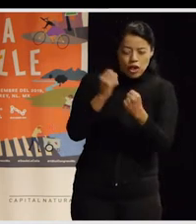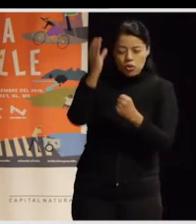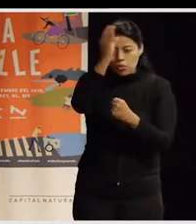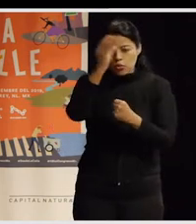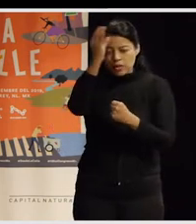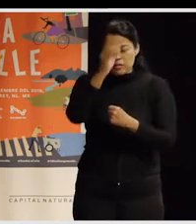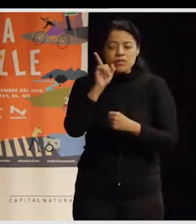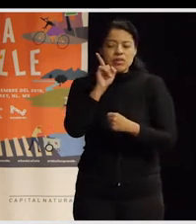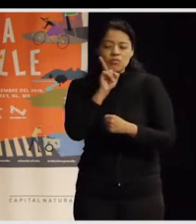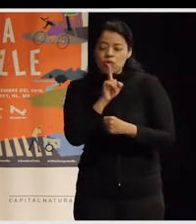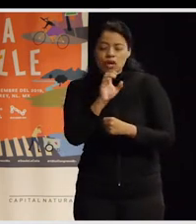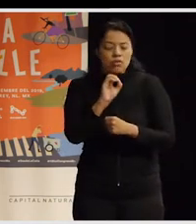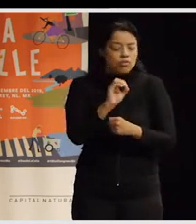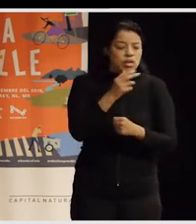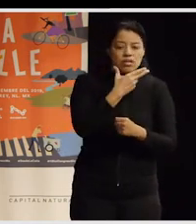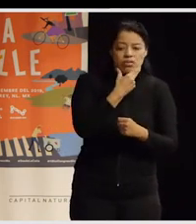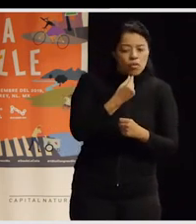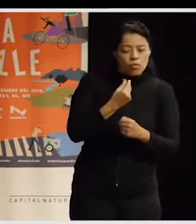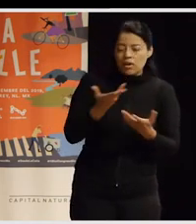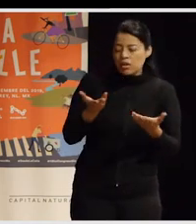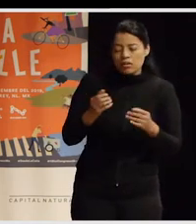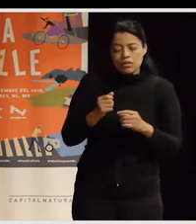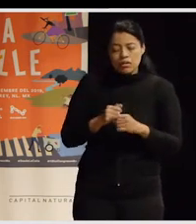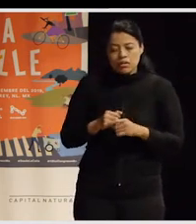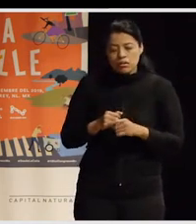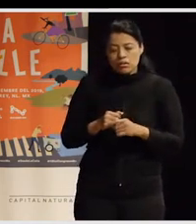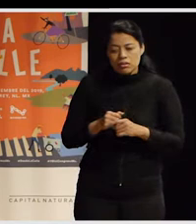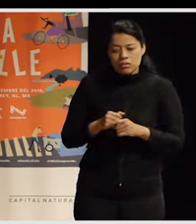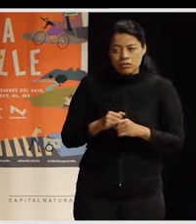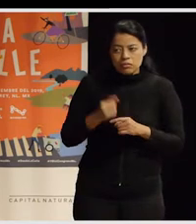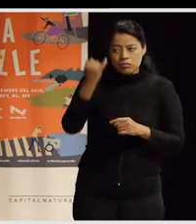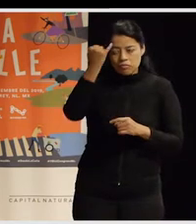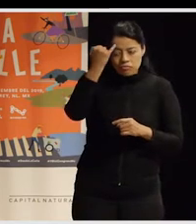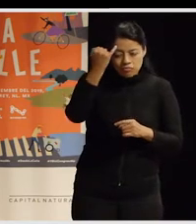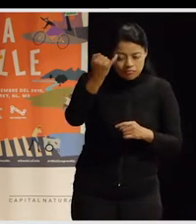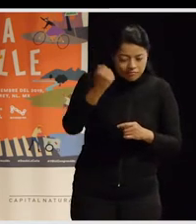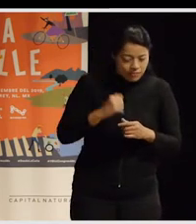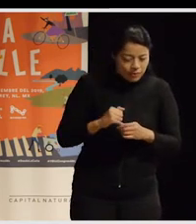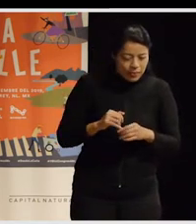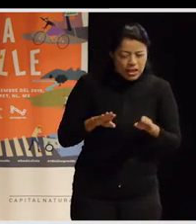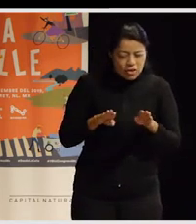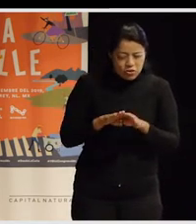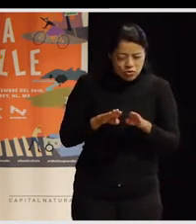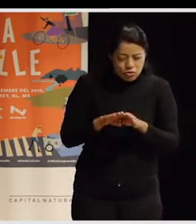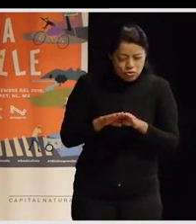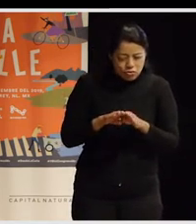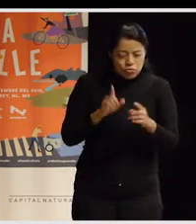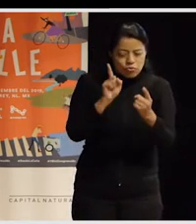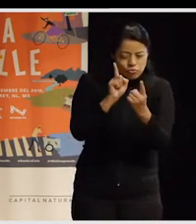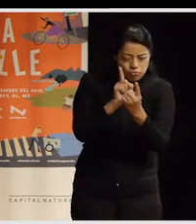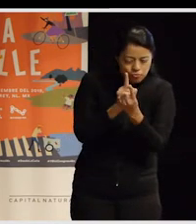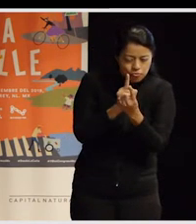seas mujer o seas hombre, ¿no? Bueno, social no, que seas hombre o que seas mujer, luego eso, social y culturalmente, qué plasmación tiene y cómo eso afecta a tu manera